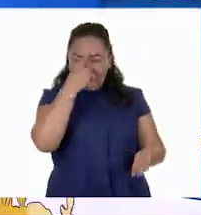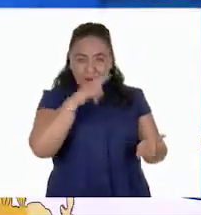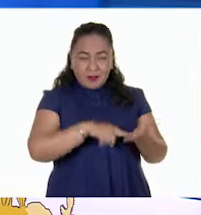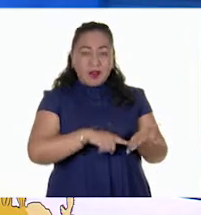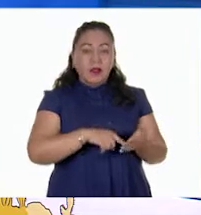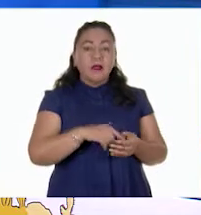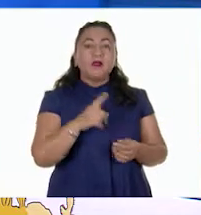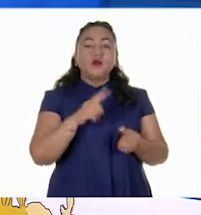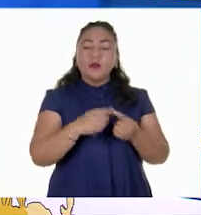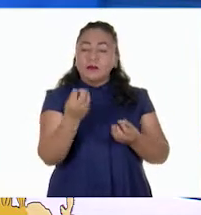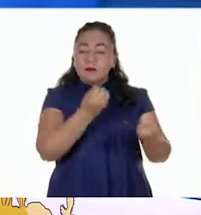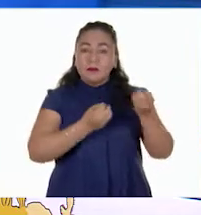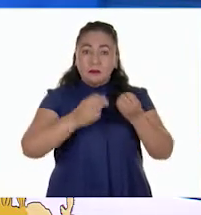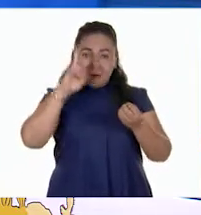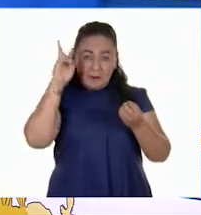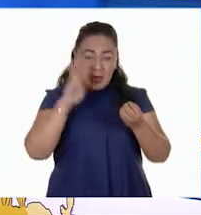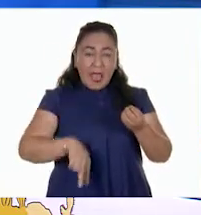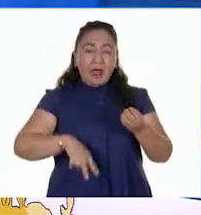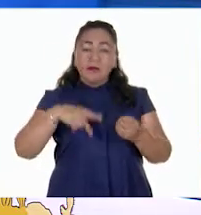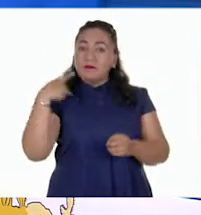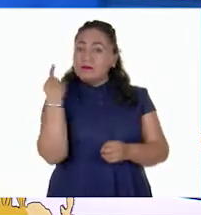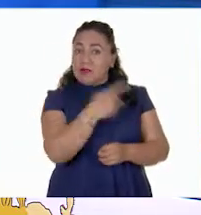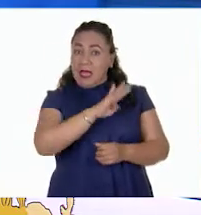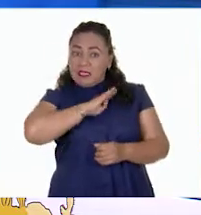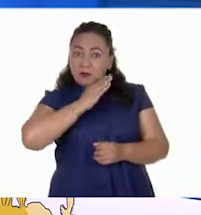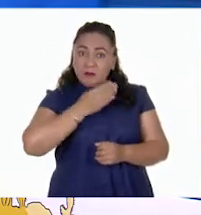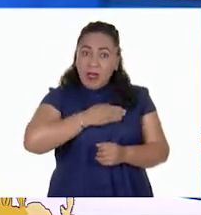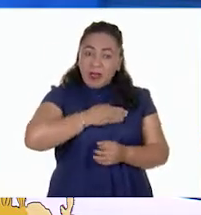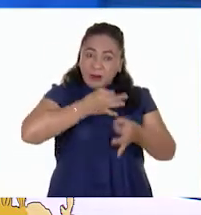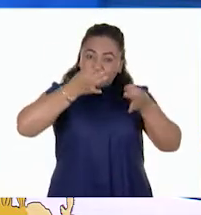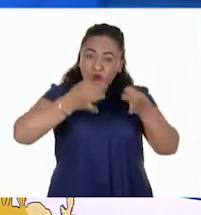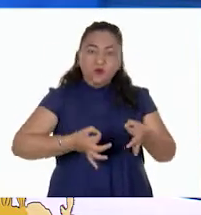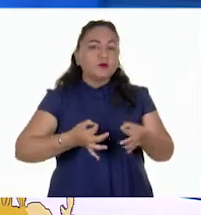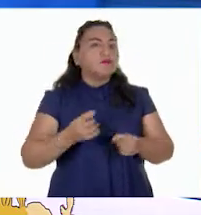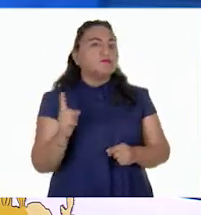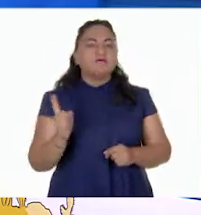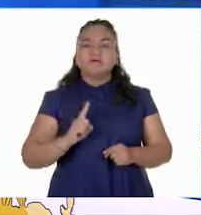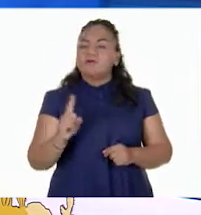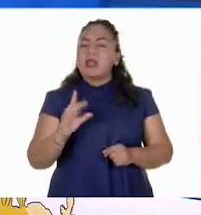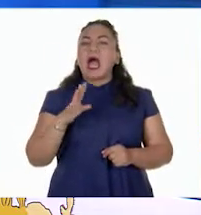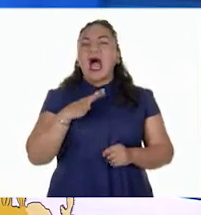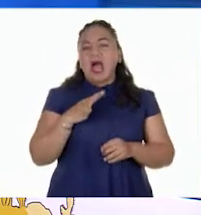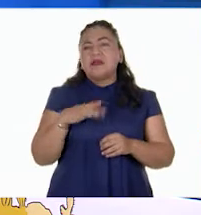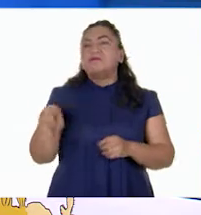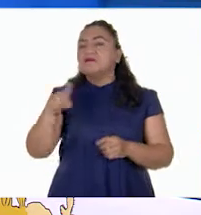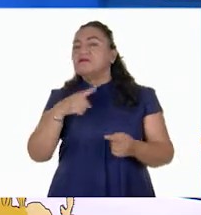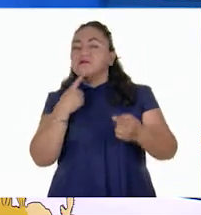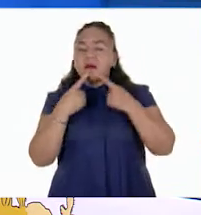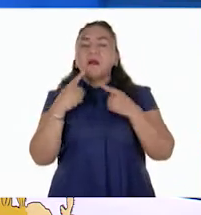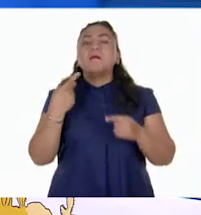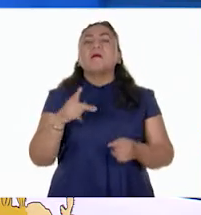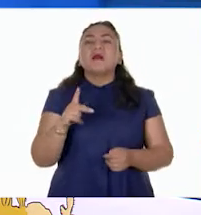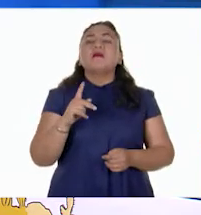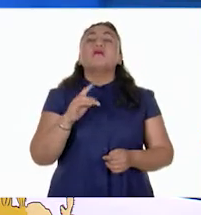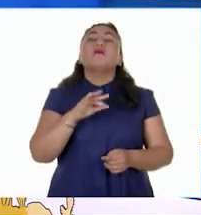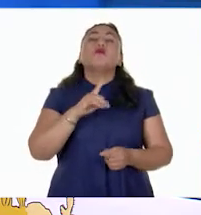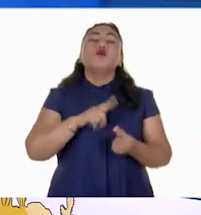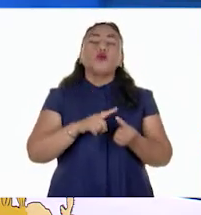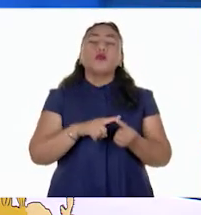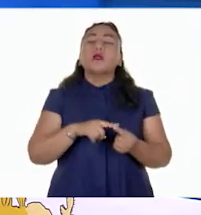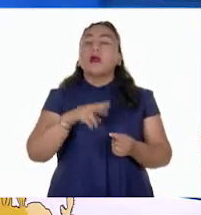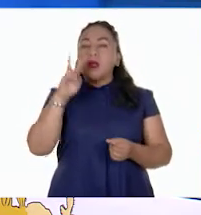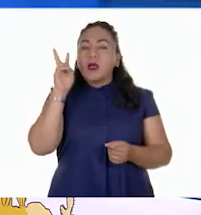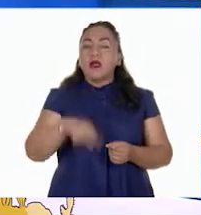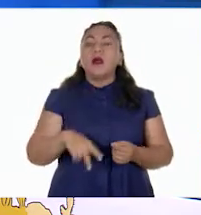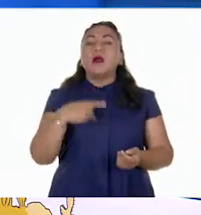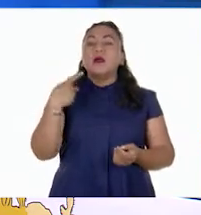origen del olivo no es de España. Hay una discusión al respecto, pero se reconoce como su posible origen Asiria,